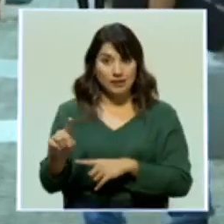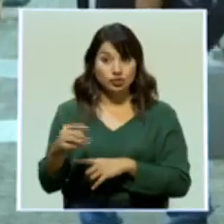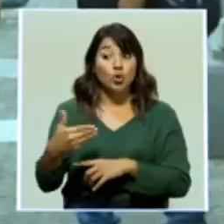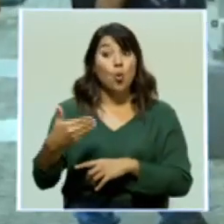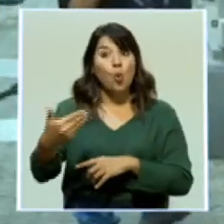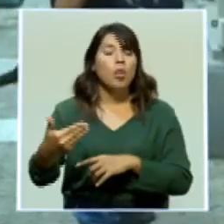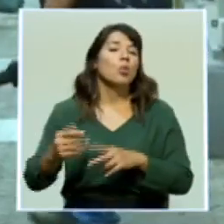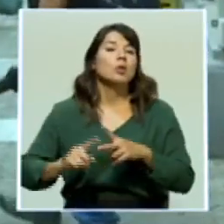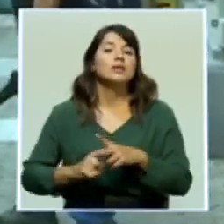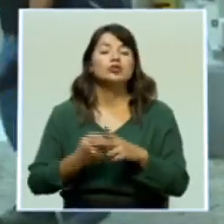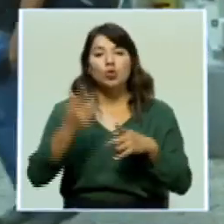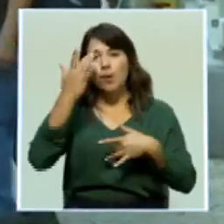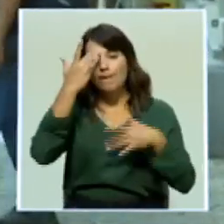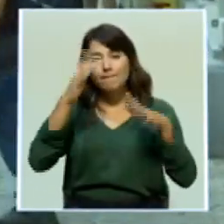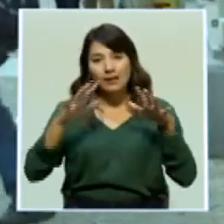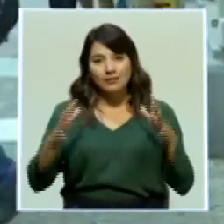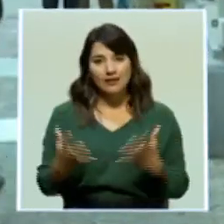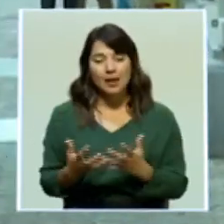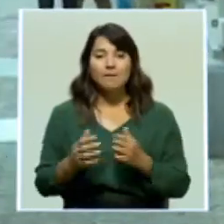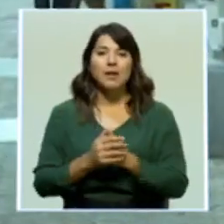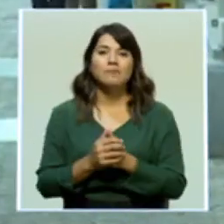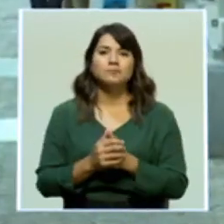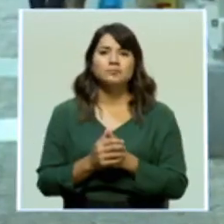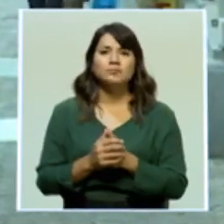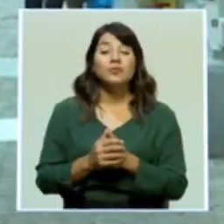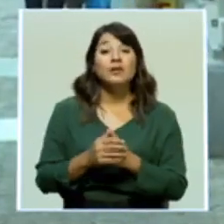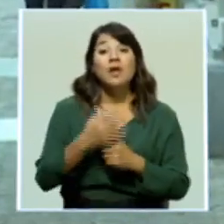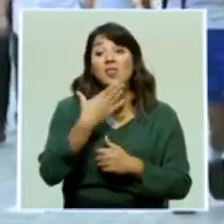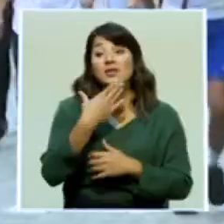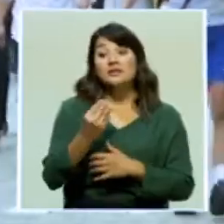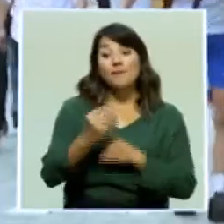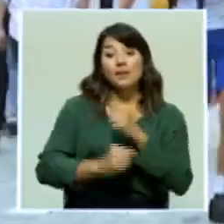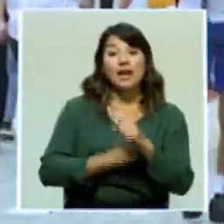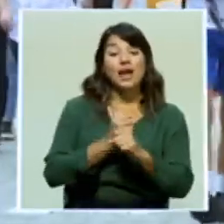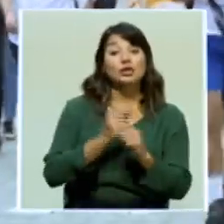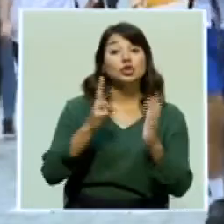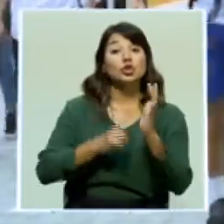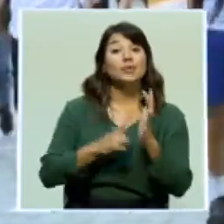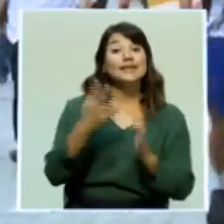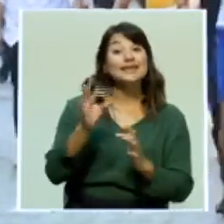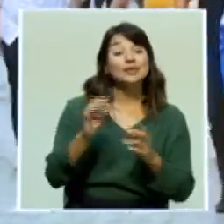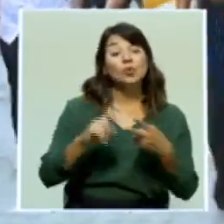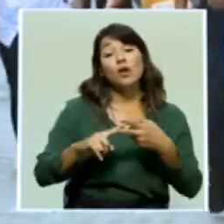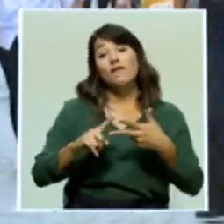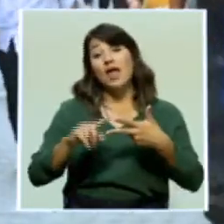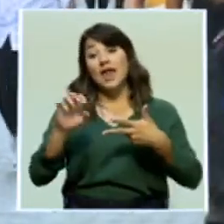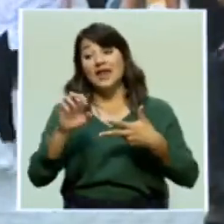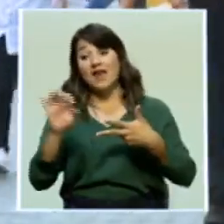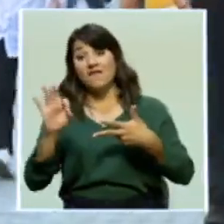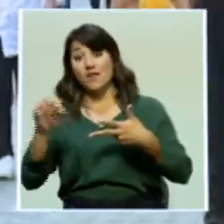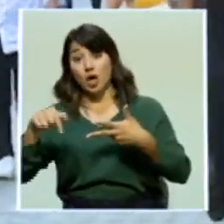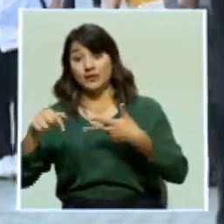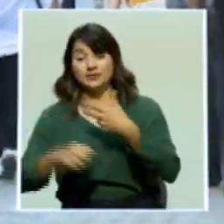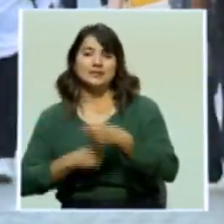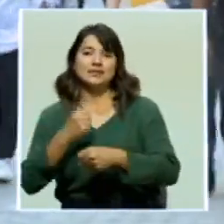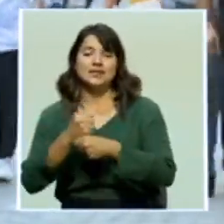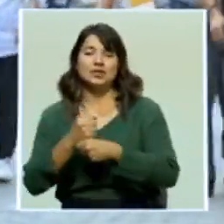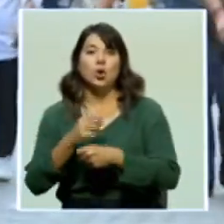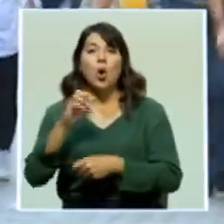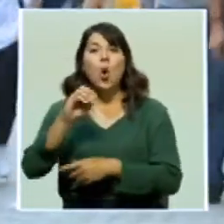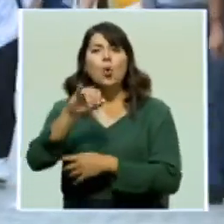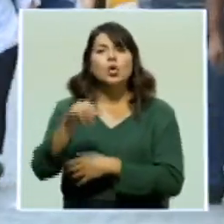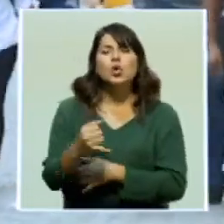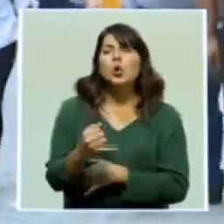la pandemia. Meses como diciembre del 2019 o en enero y febrero del presente año, el OIJ